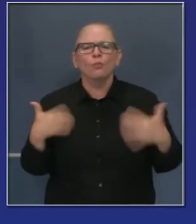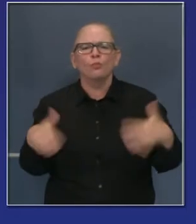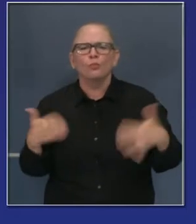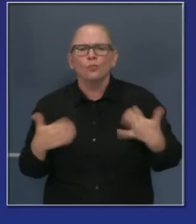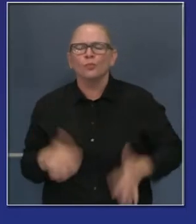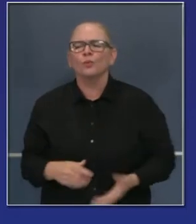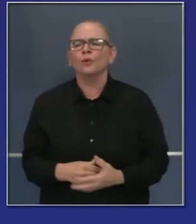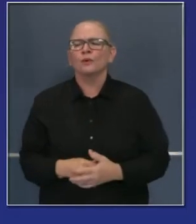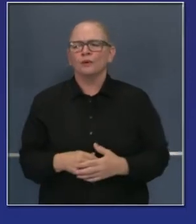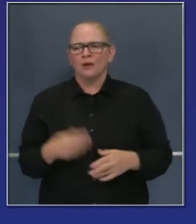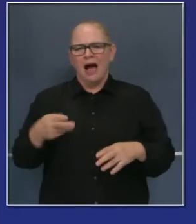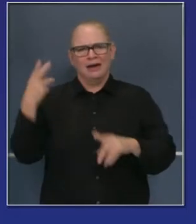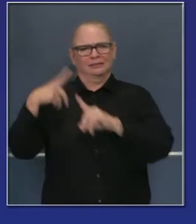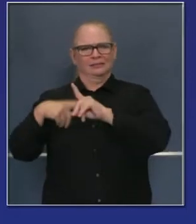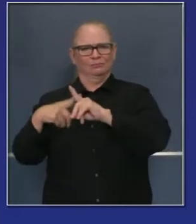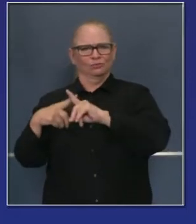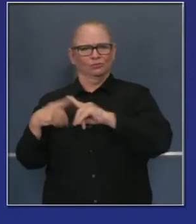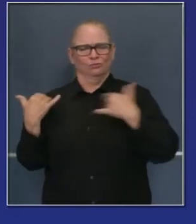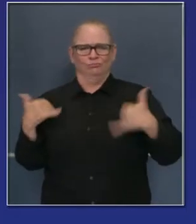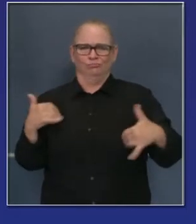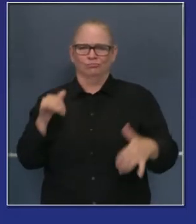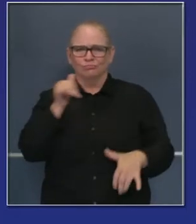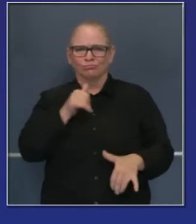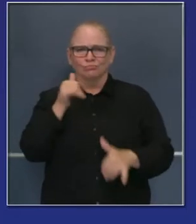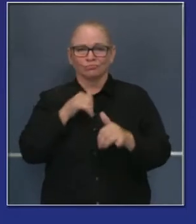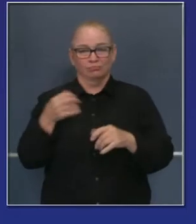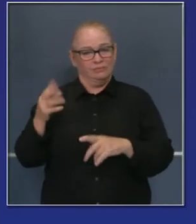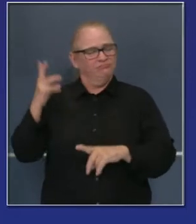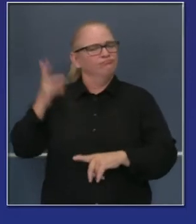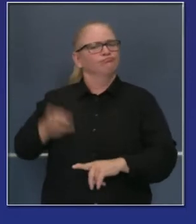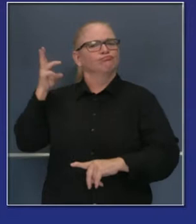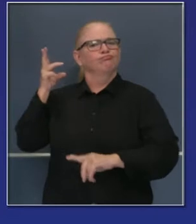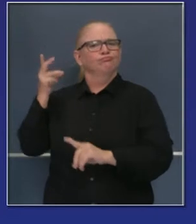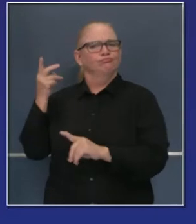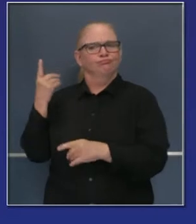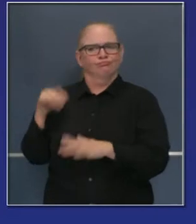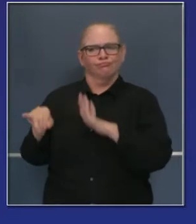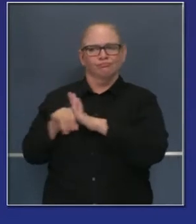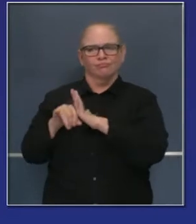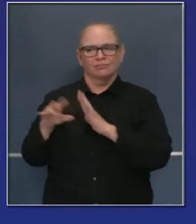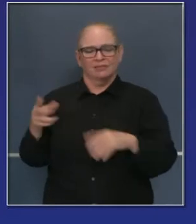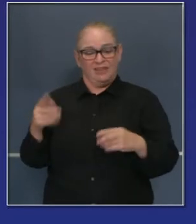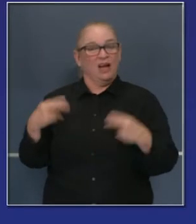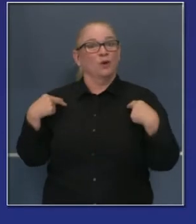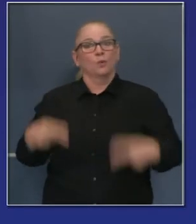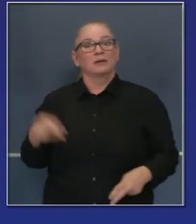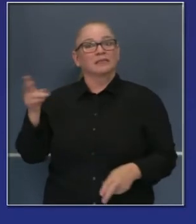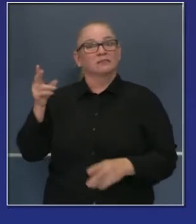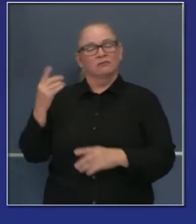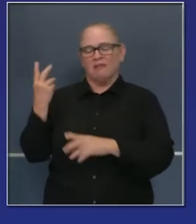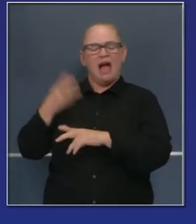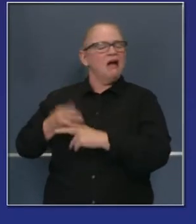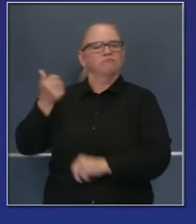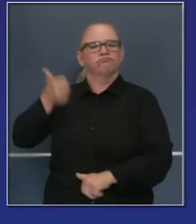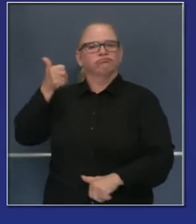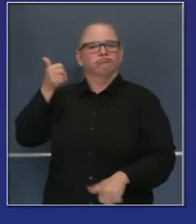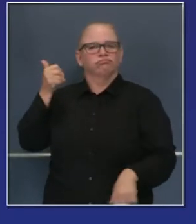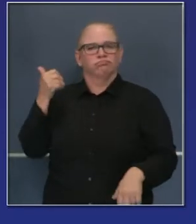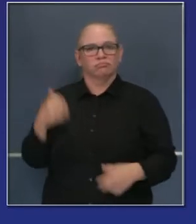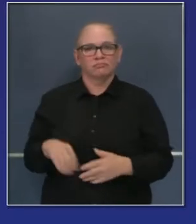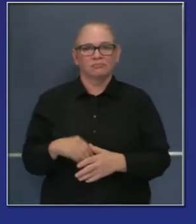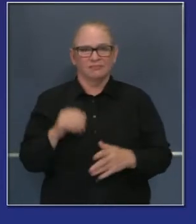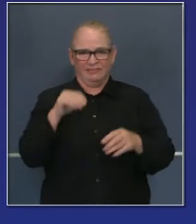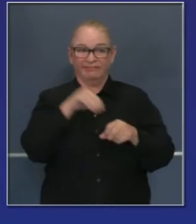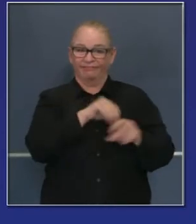que es una marca histórica en la historia humana en Death Valley.